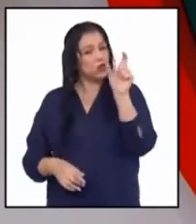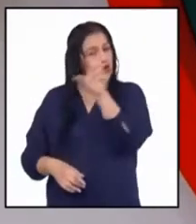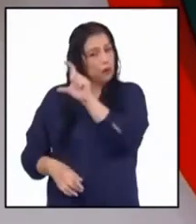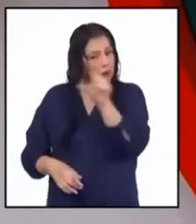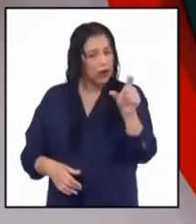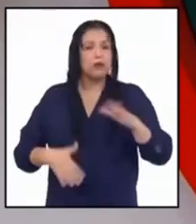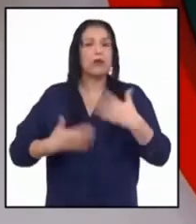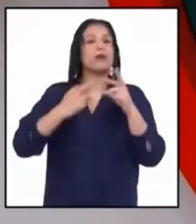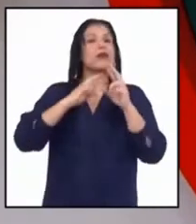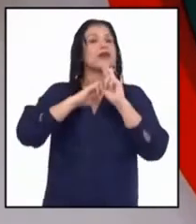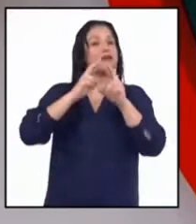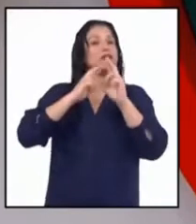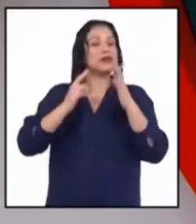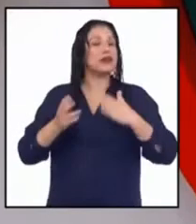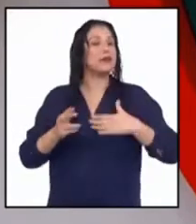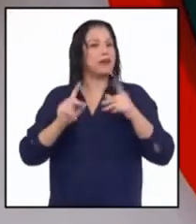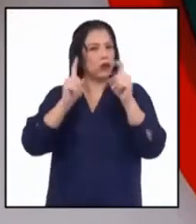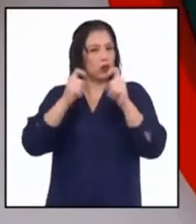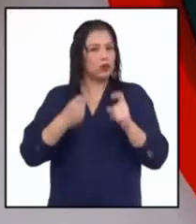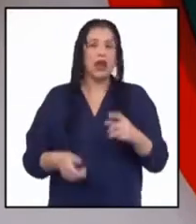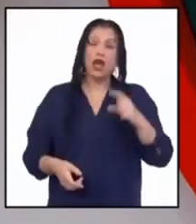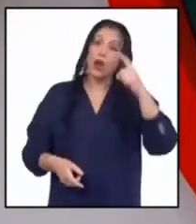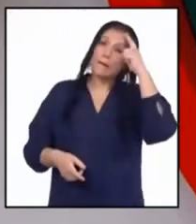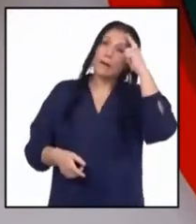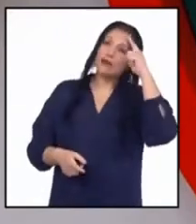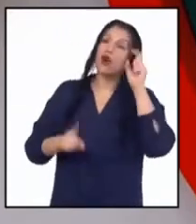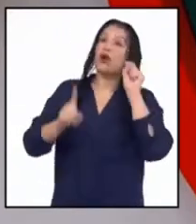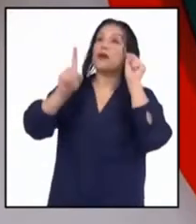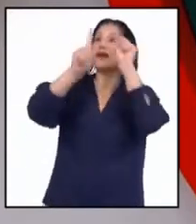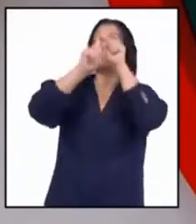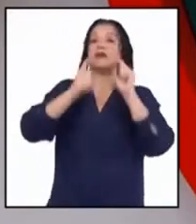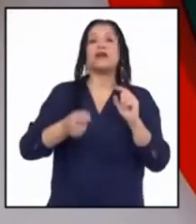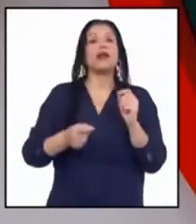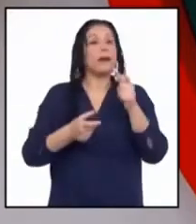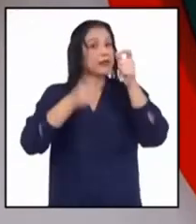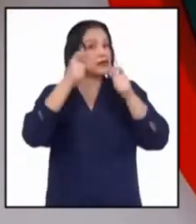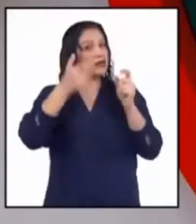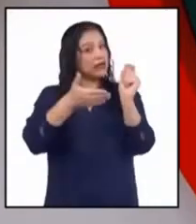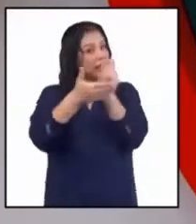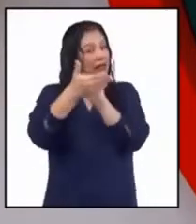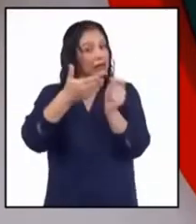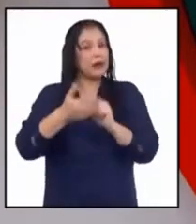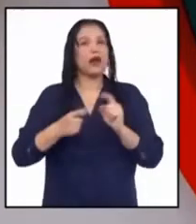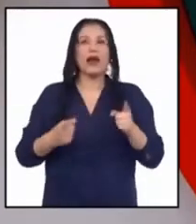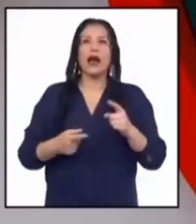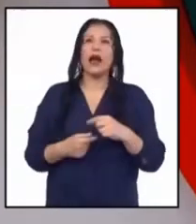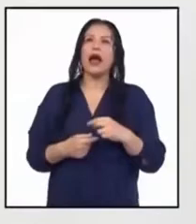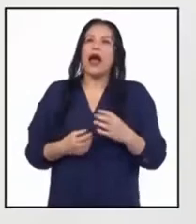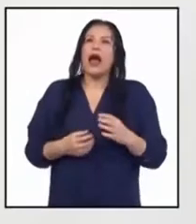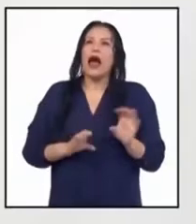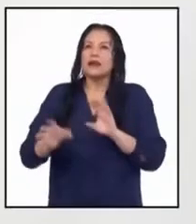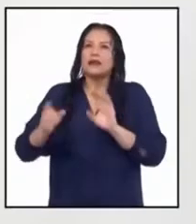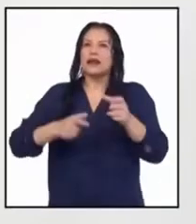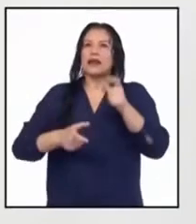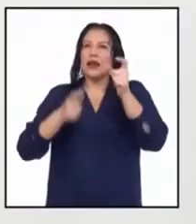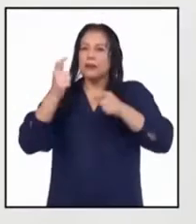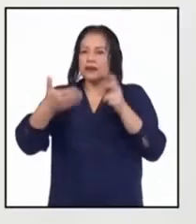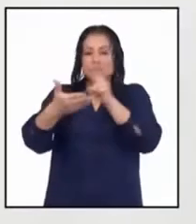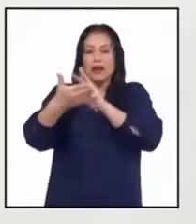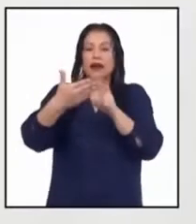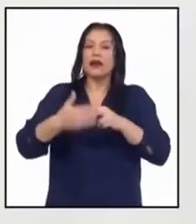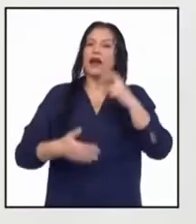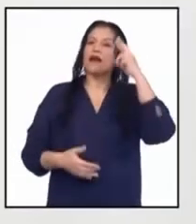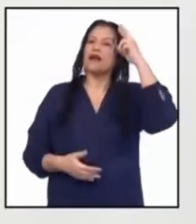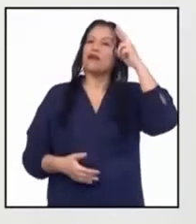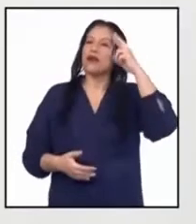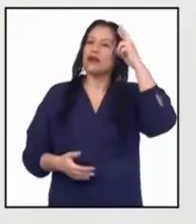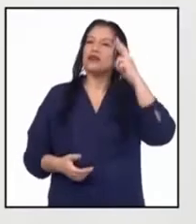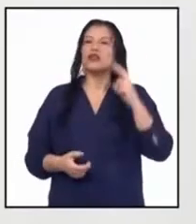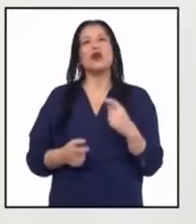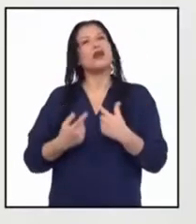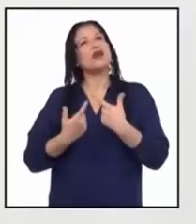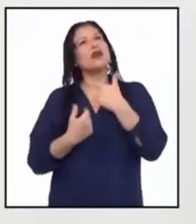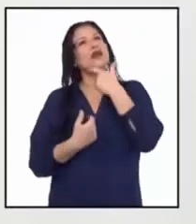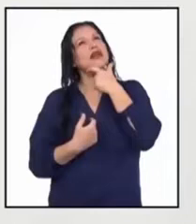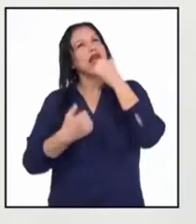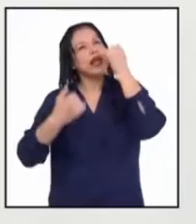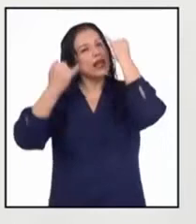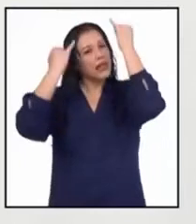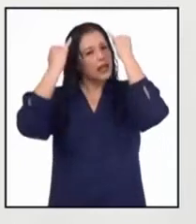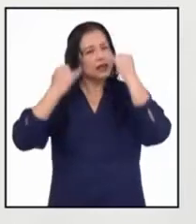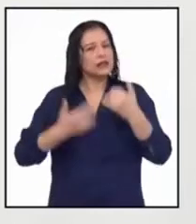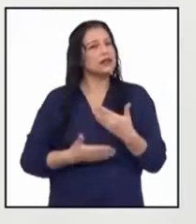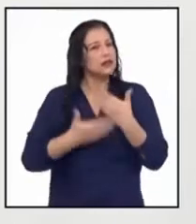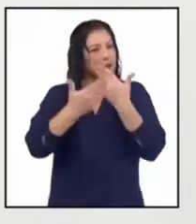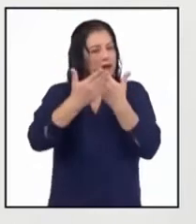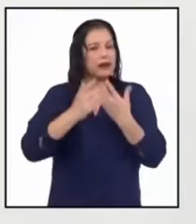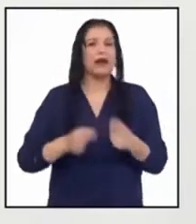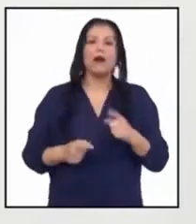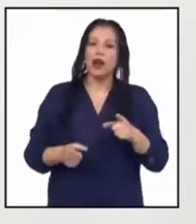el propósito de los autores era generar reflexión y plantear ideas para desarrollar. Entonces, vamos a revisar cada